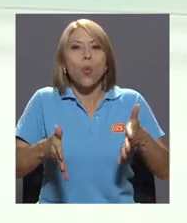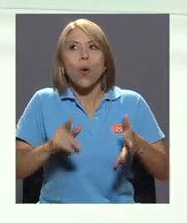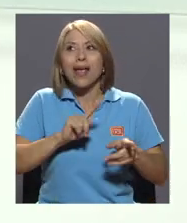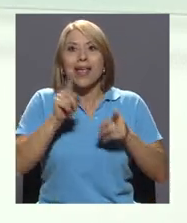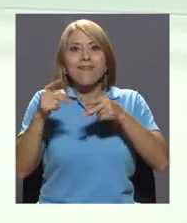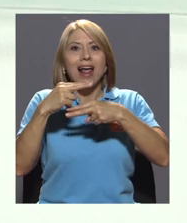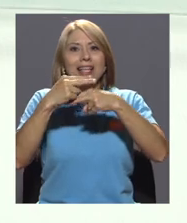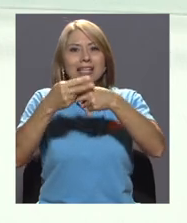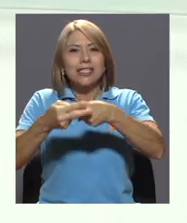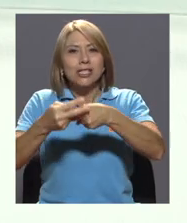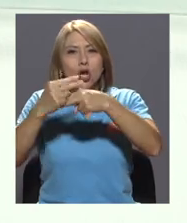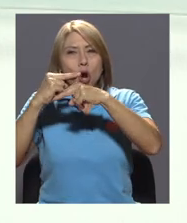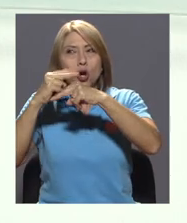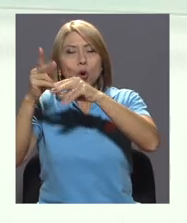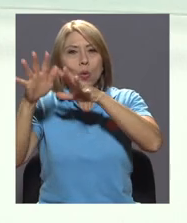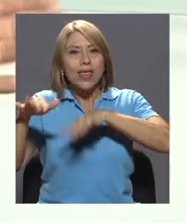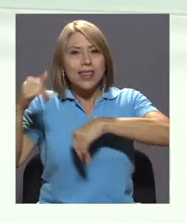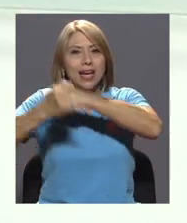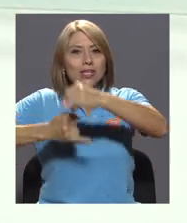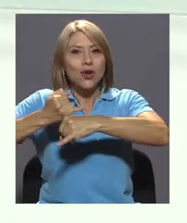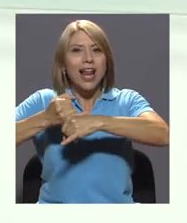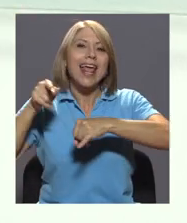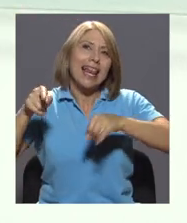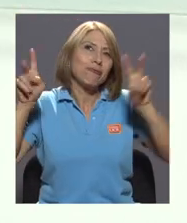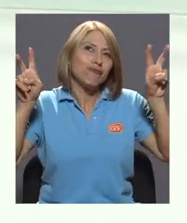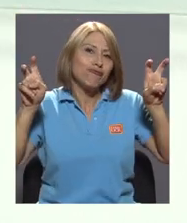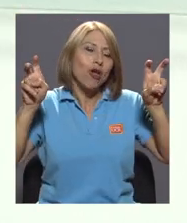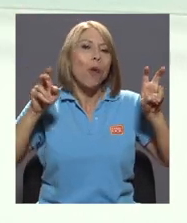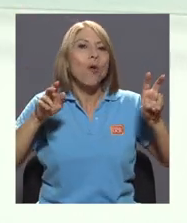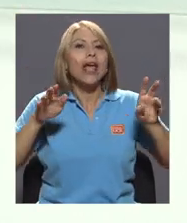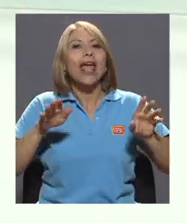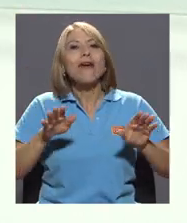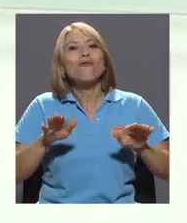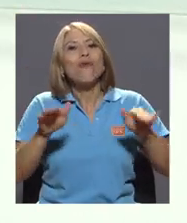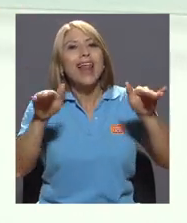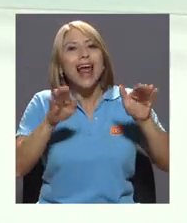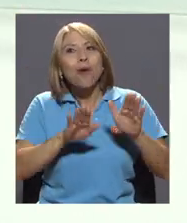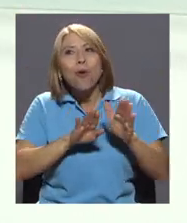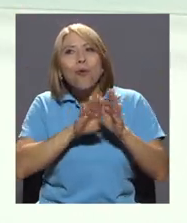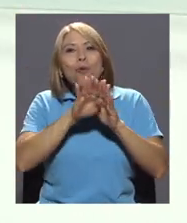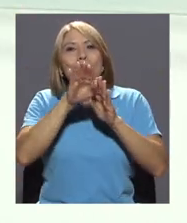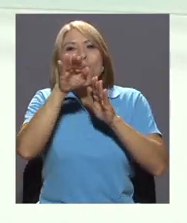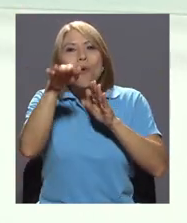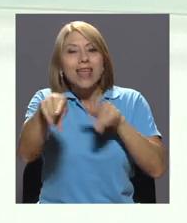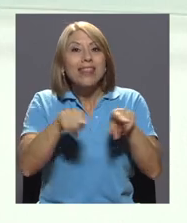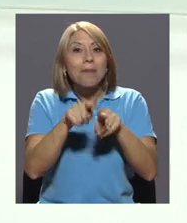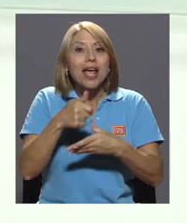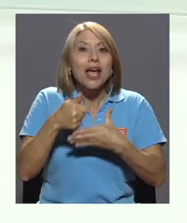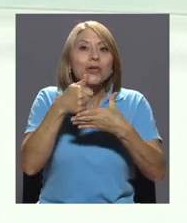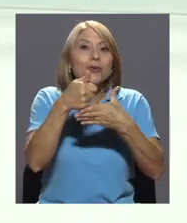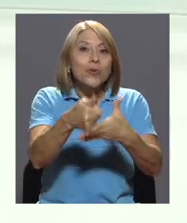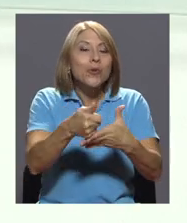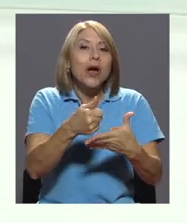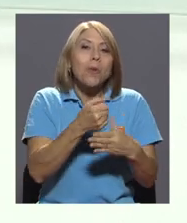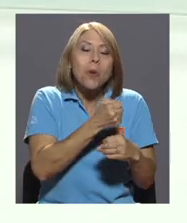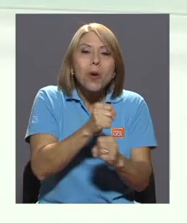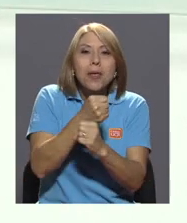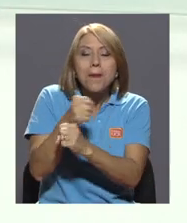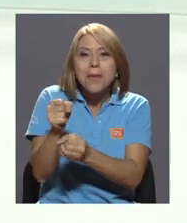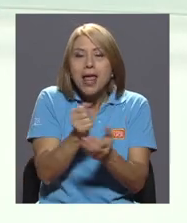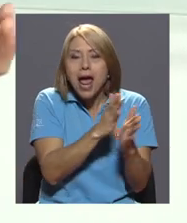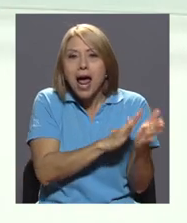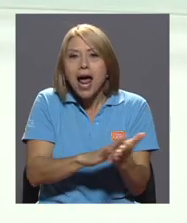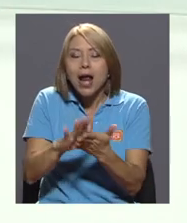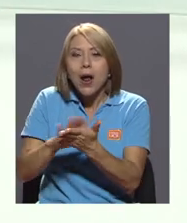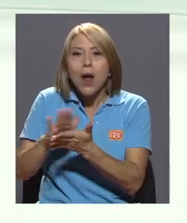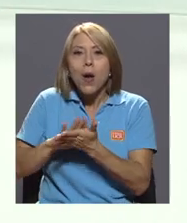decirlo, vuela por la Estación Espacial Internacional y ayuda a los astronautas en tareas sencillas como limpiar, ordenar, hacer conteo de